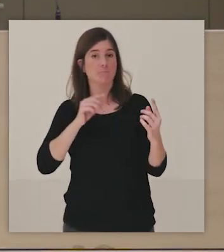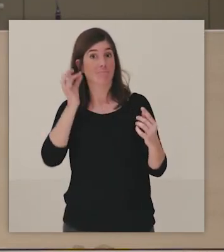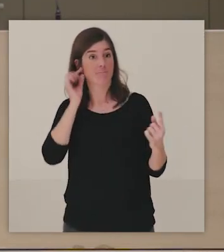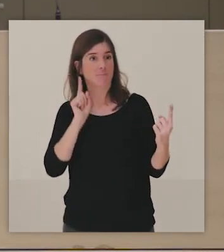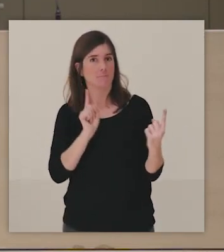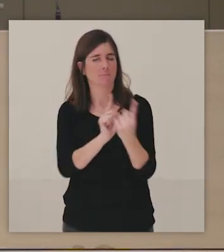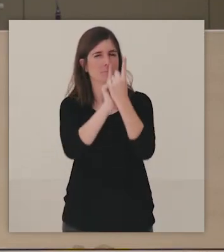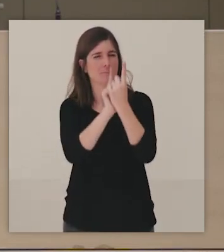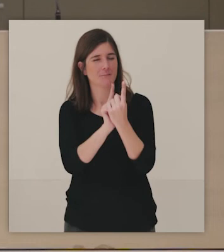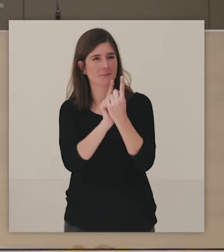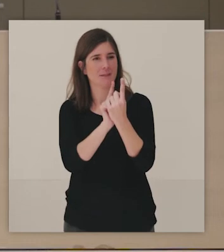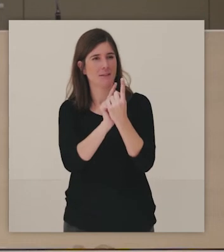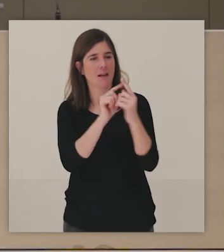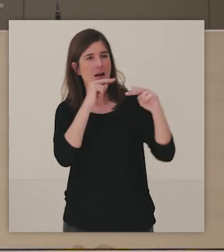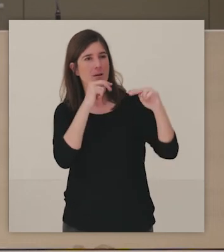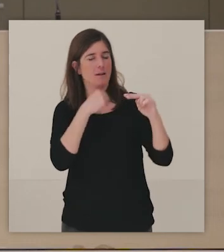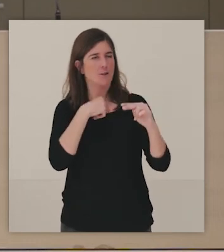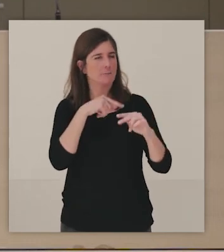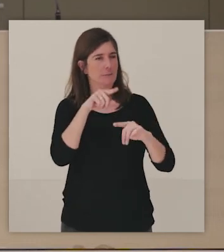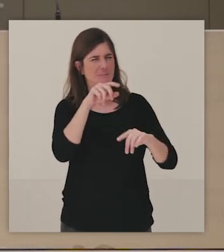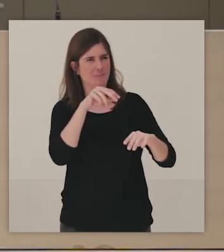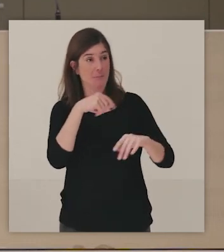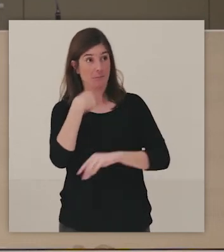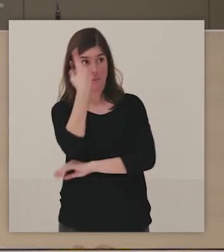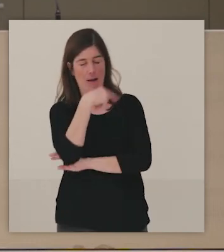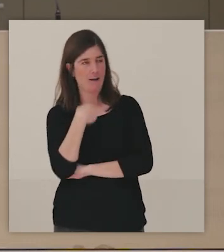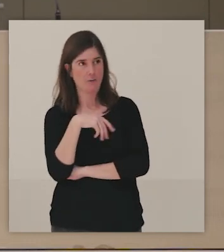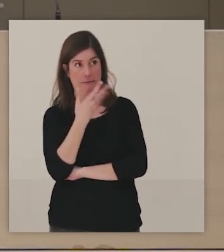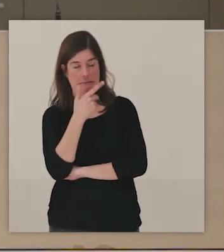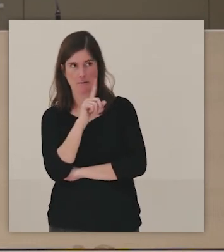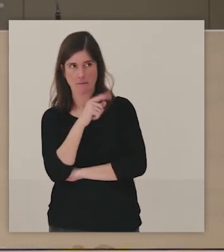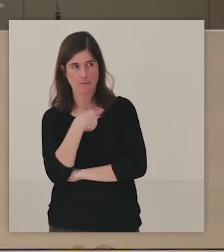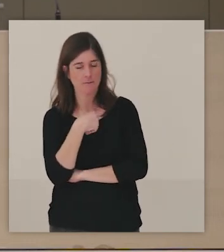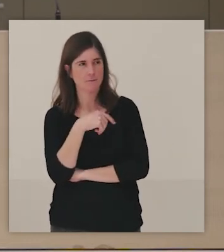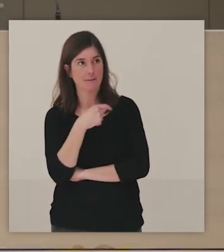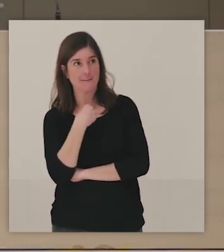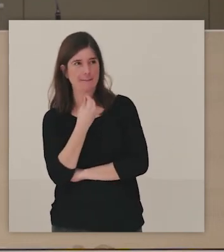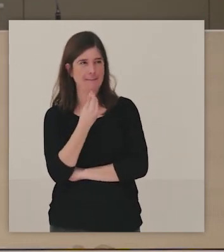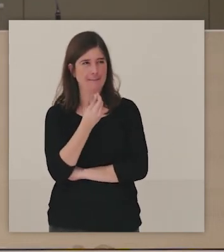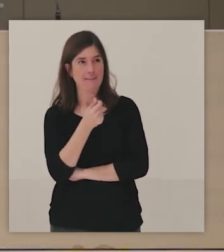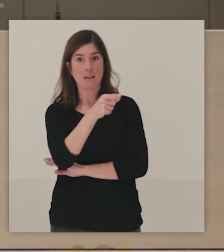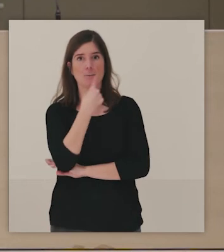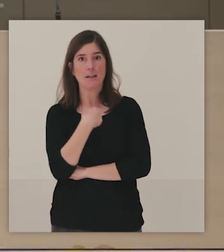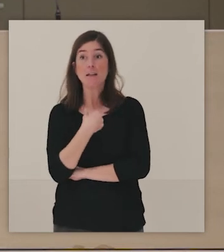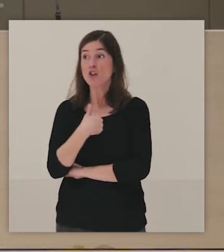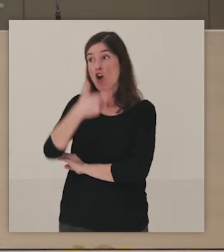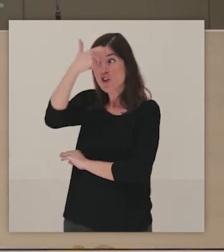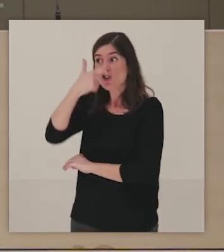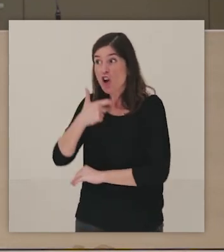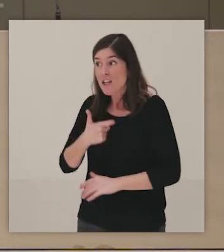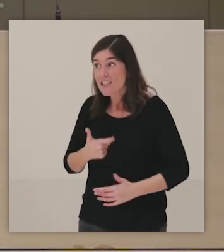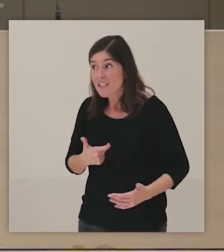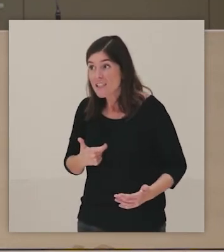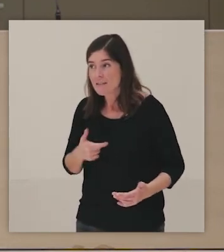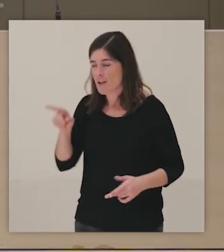y de repente era como que no la ubicaba y me dice, soy... no me acuerdo del nombre o da